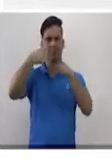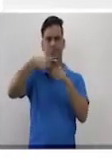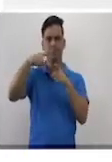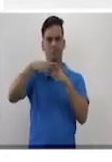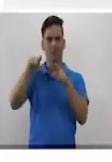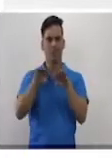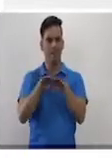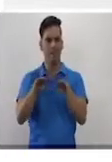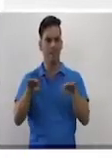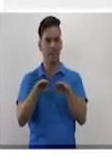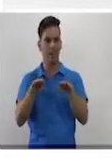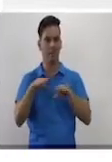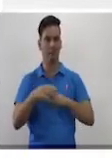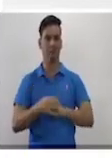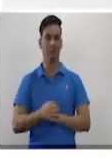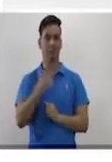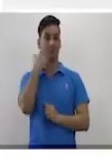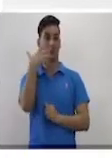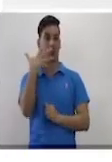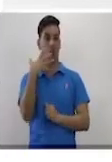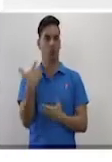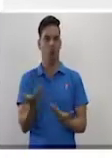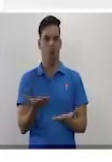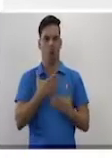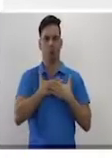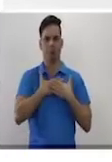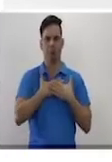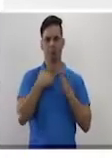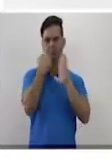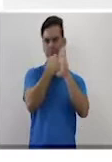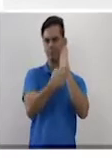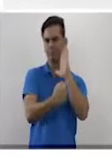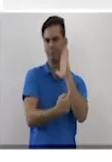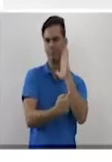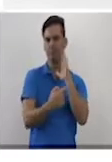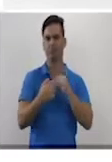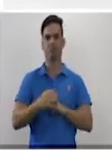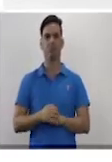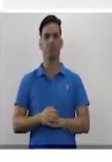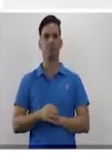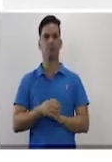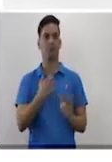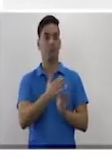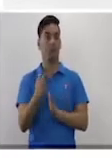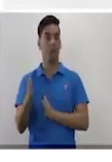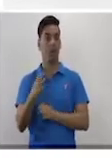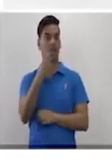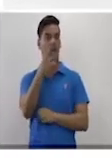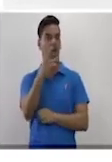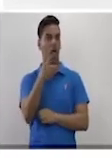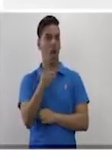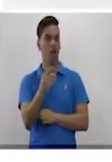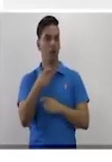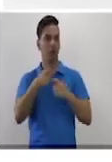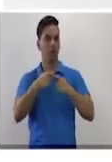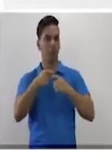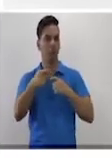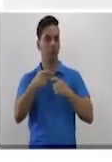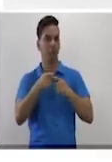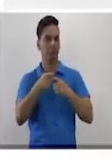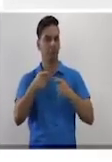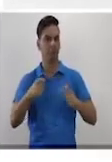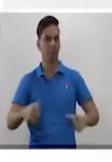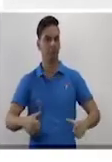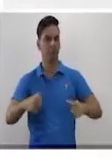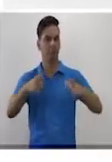triángulos, paralogramos, trapecios y trapezoides. El cálculo de amplitudes de ángulos en los polígonos. El cálculo